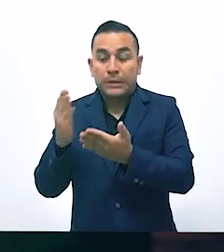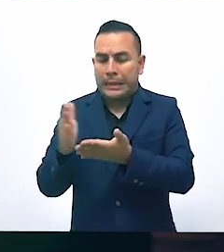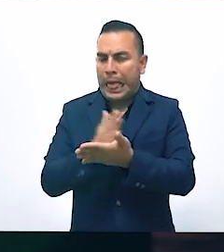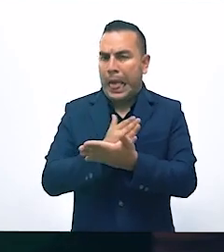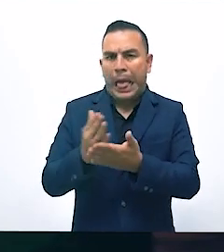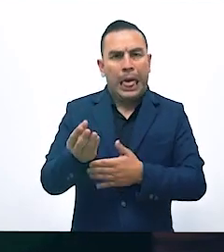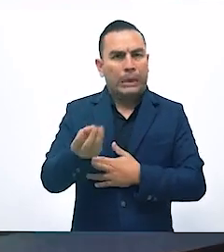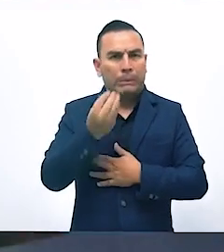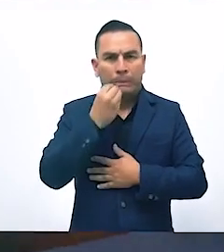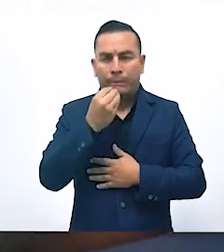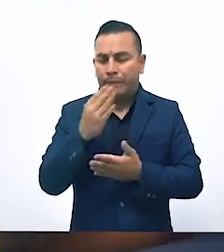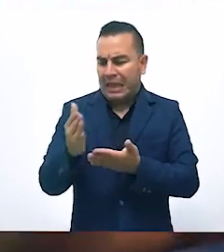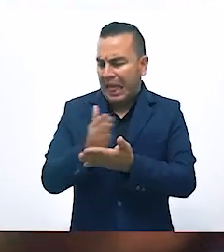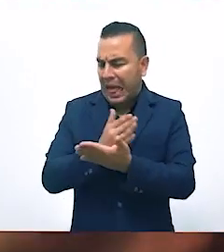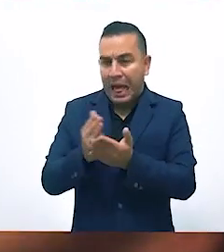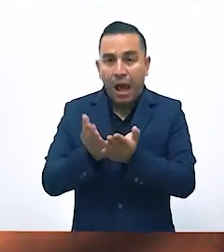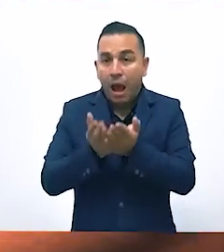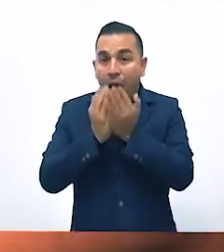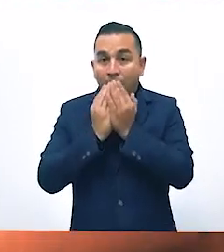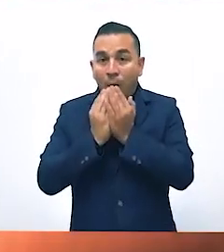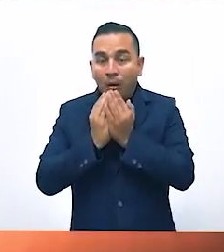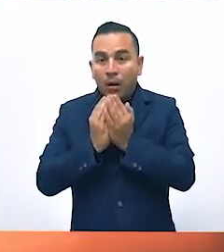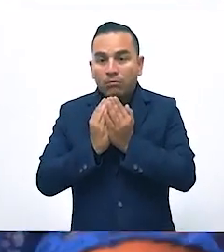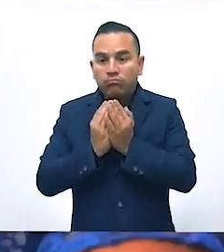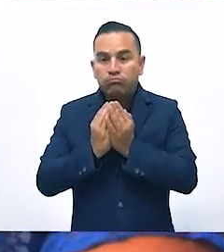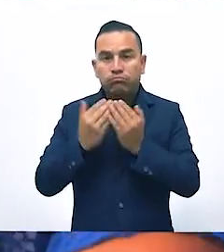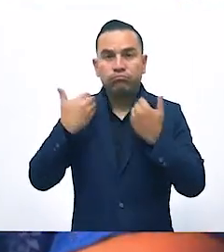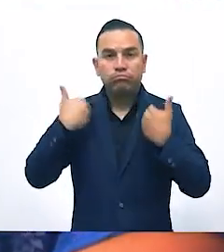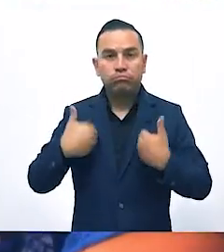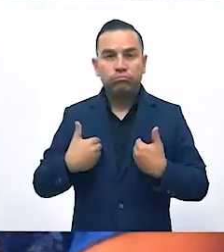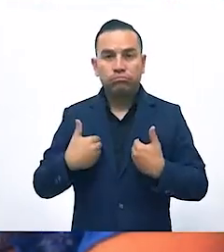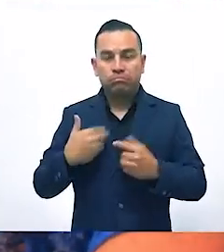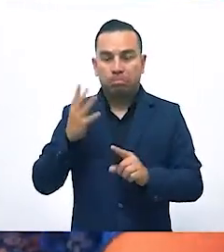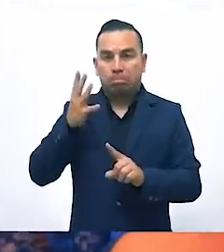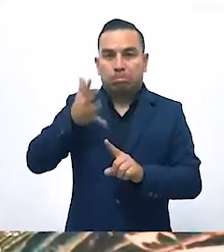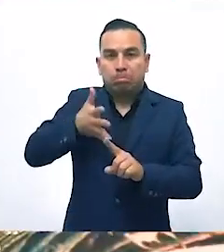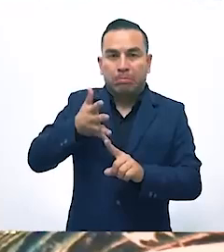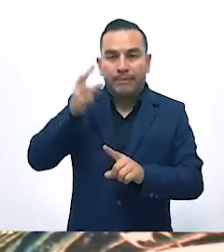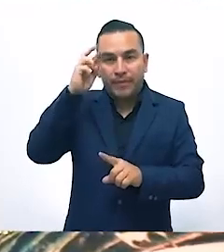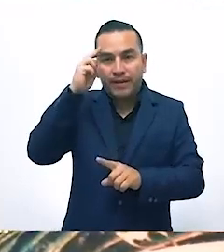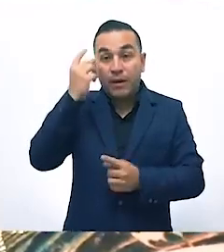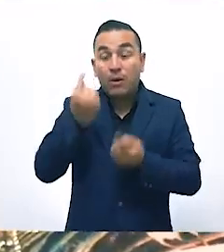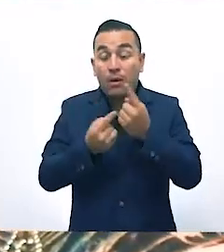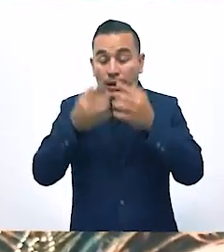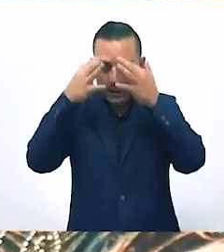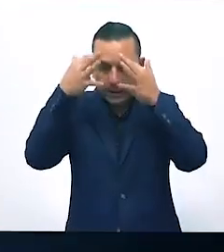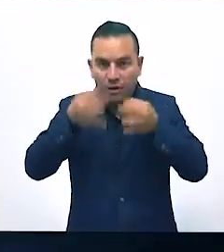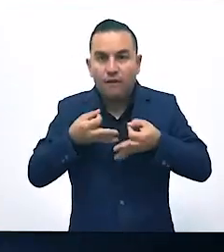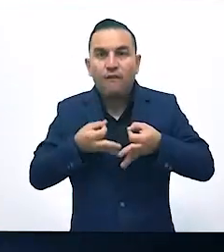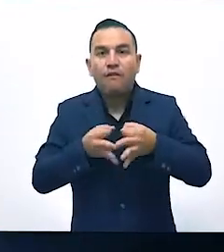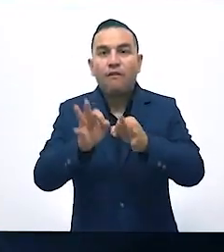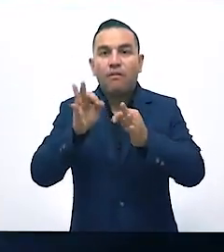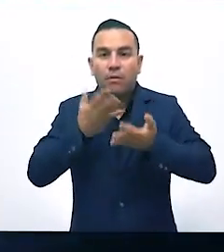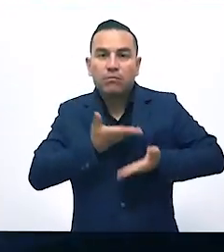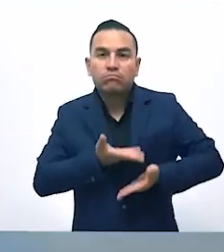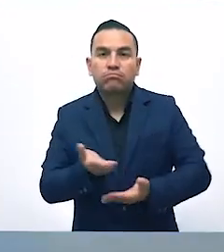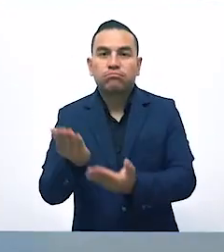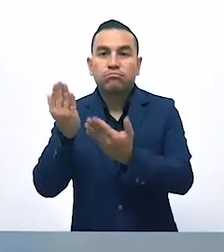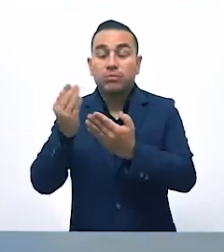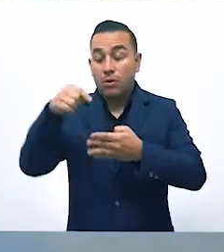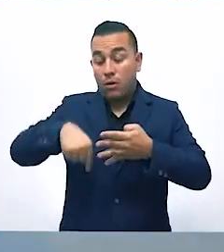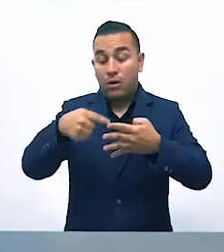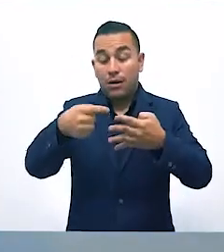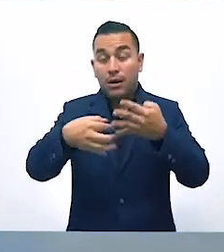sin comer, sin tomar líquidos, sin moverse y sin poder elegir la posición del parto. La ley